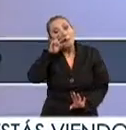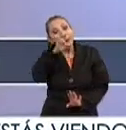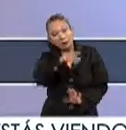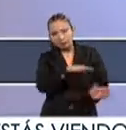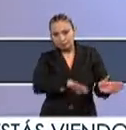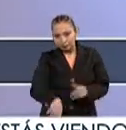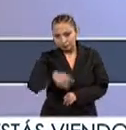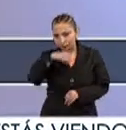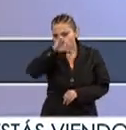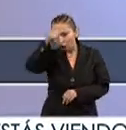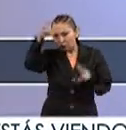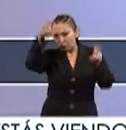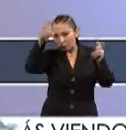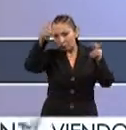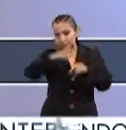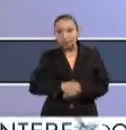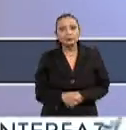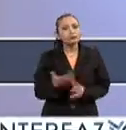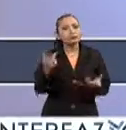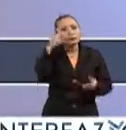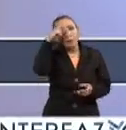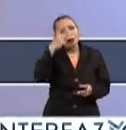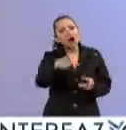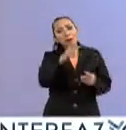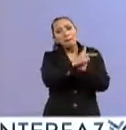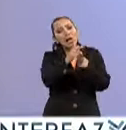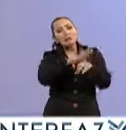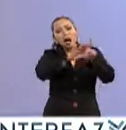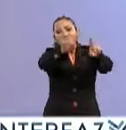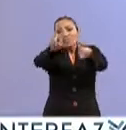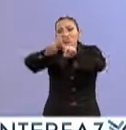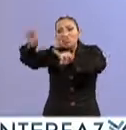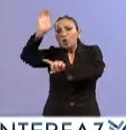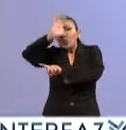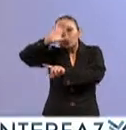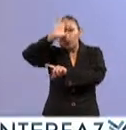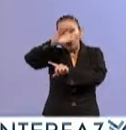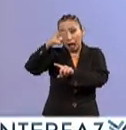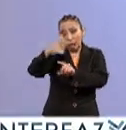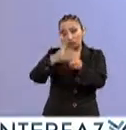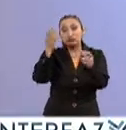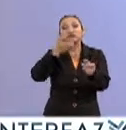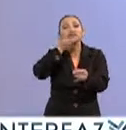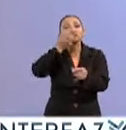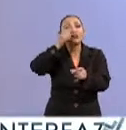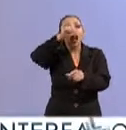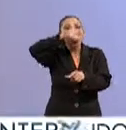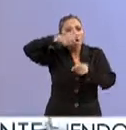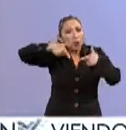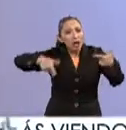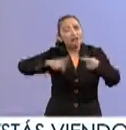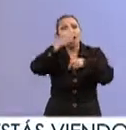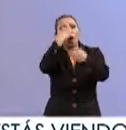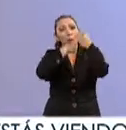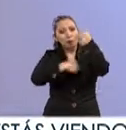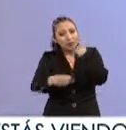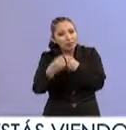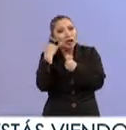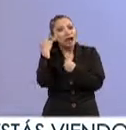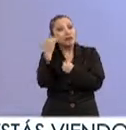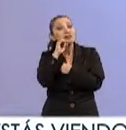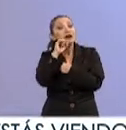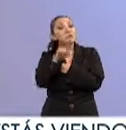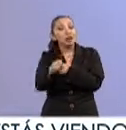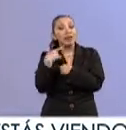y México en otros asuntos es uno de los países con mayor diversidad cultural hay una gran tradición lingüística gastronómica y